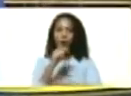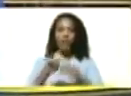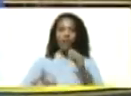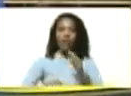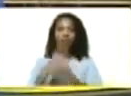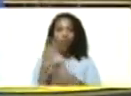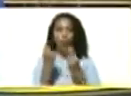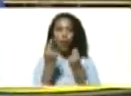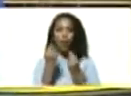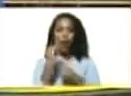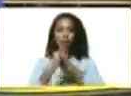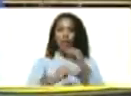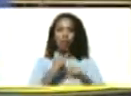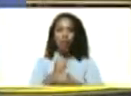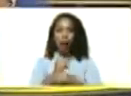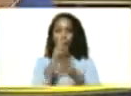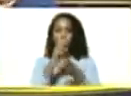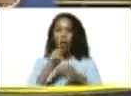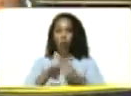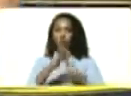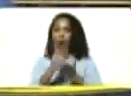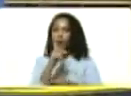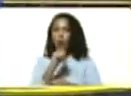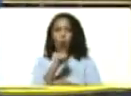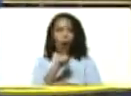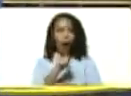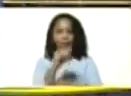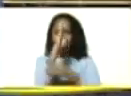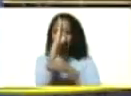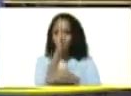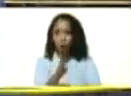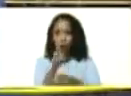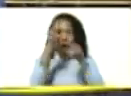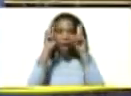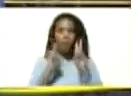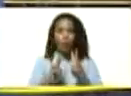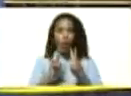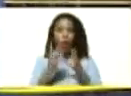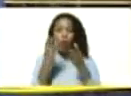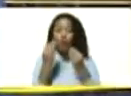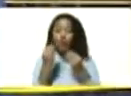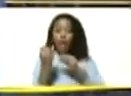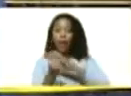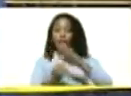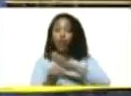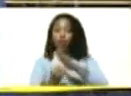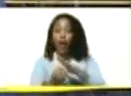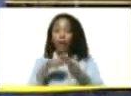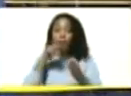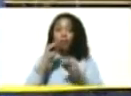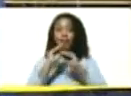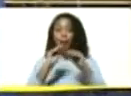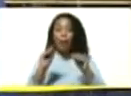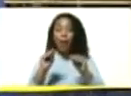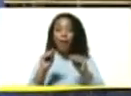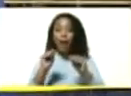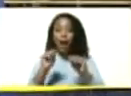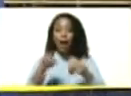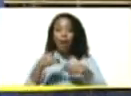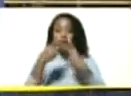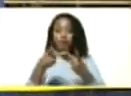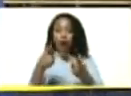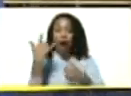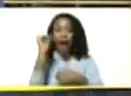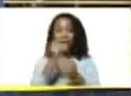Monetario Internacional, el Banco Mundial, no son neutrales, que muchas de las instituciones llamadas multilaterales están al